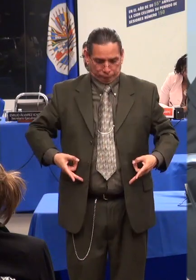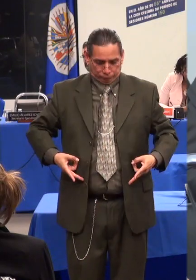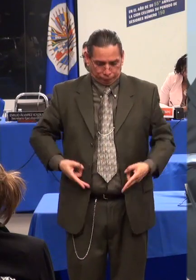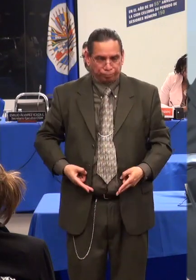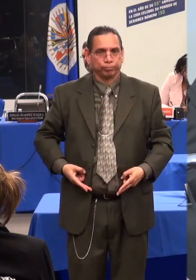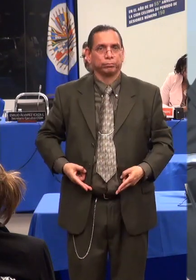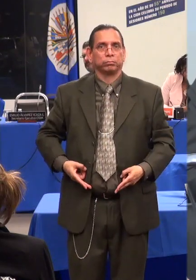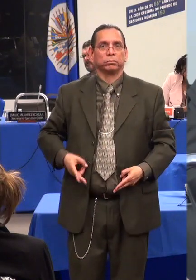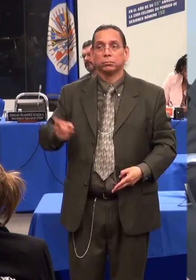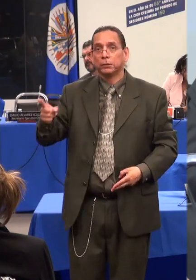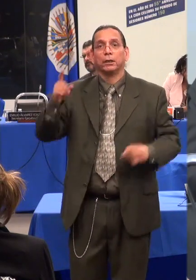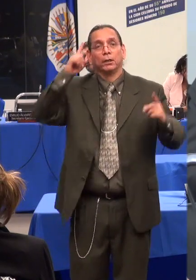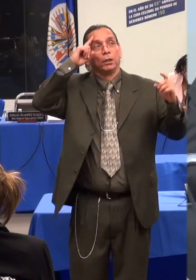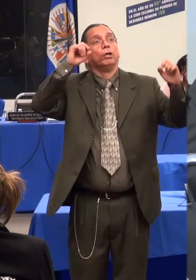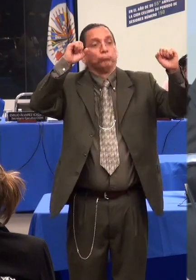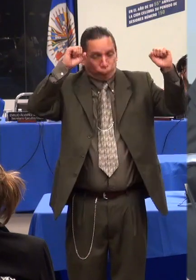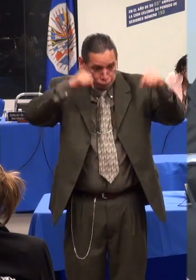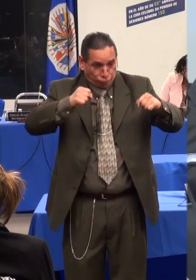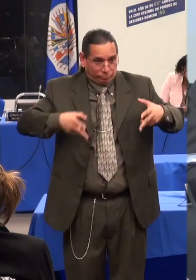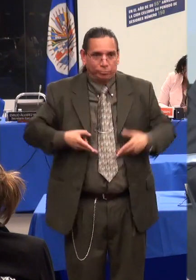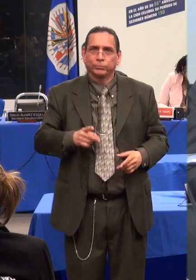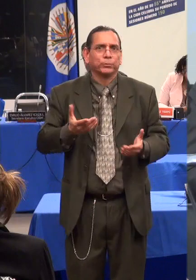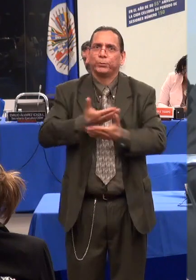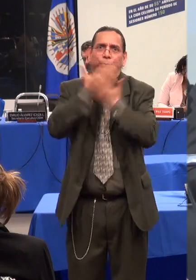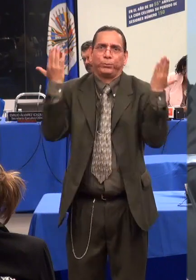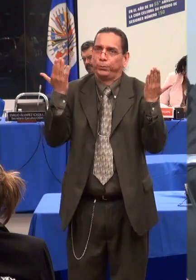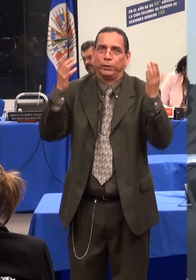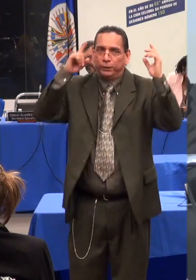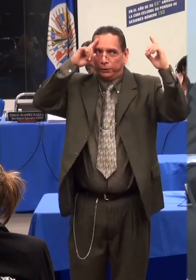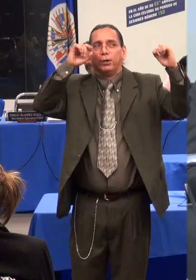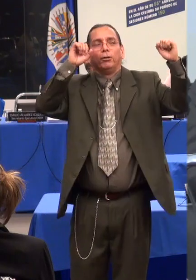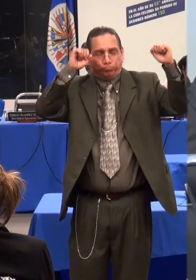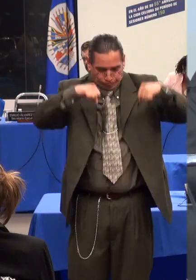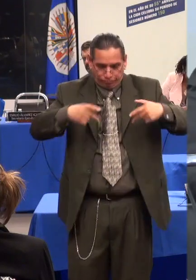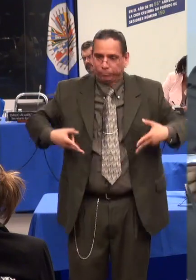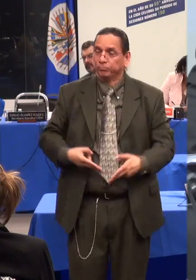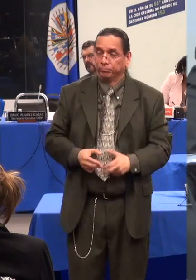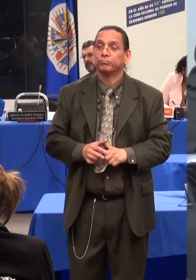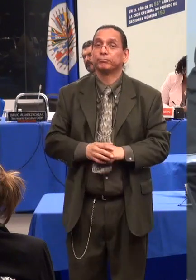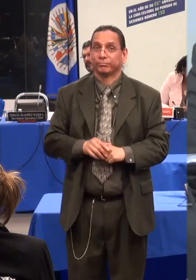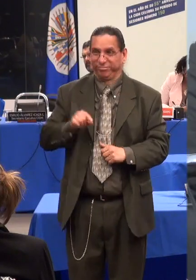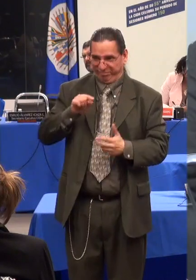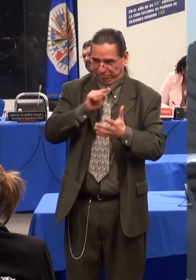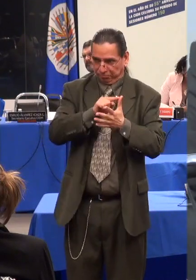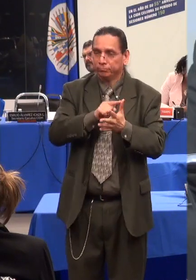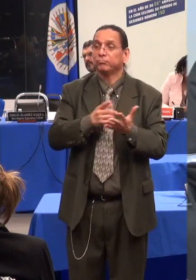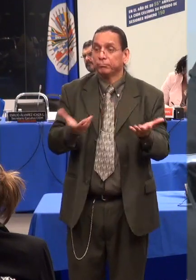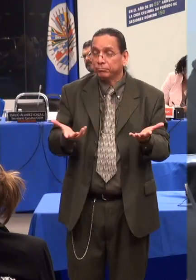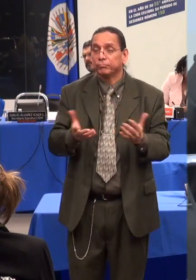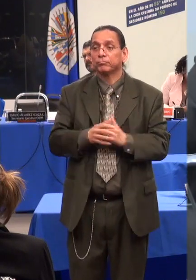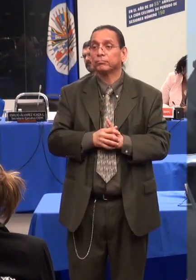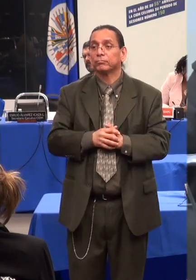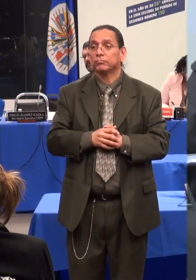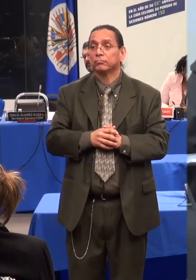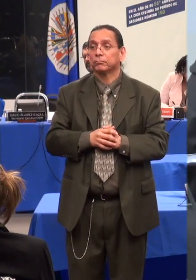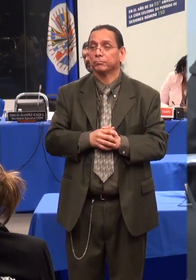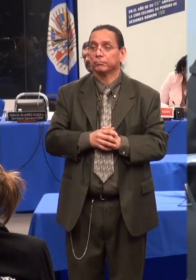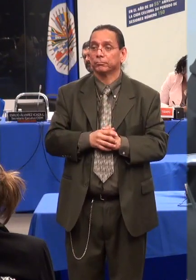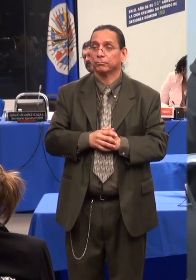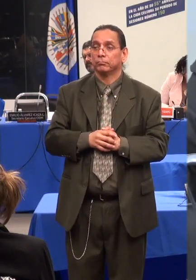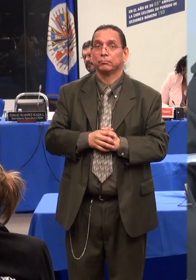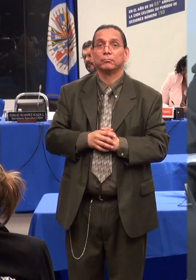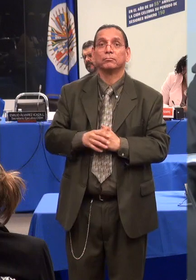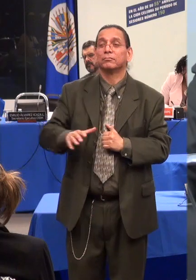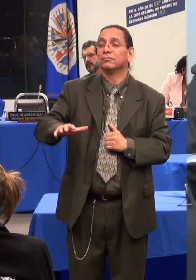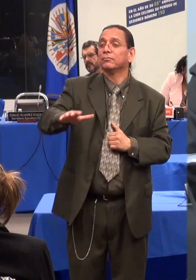campañas de educación pública y los materiales de información sobre sexualidad y reproducción producidos por el Estado se pongan a disponibilidad del